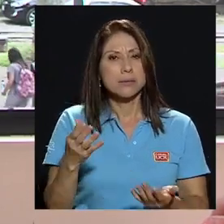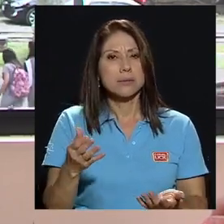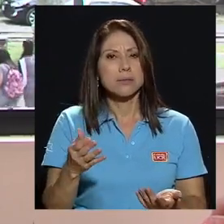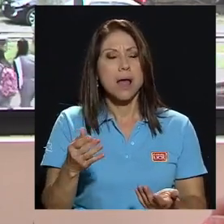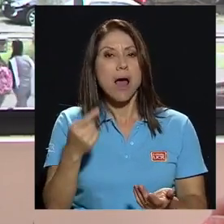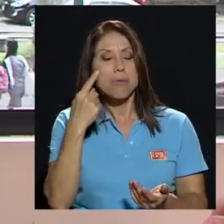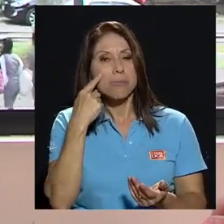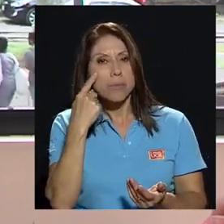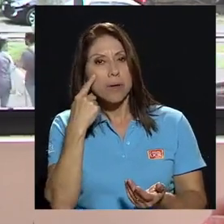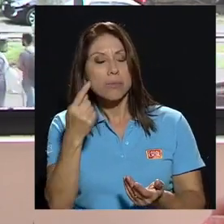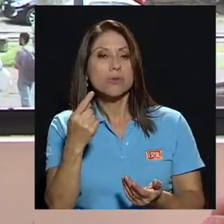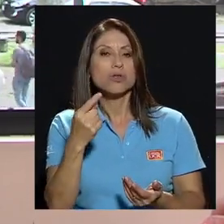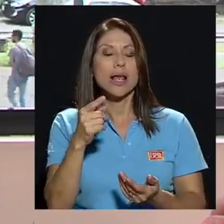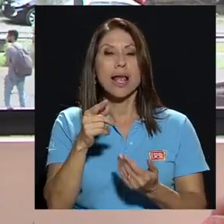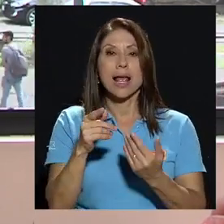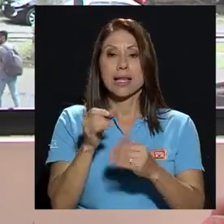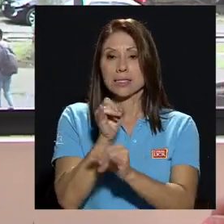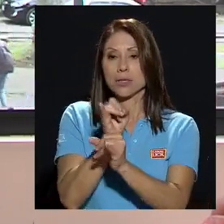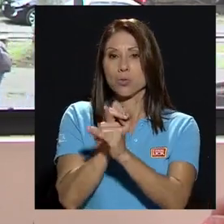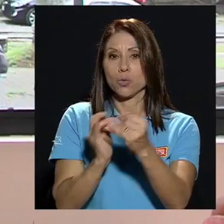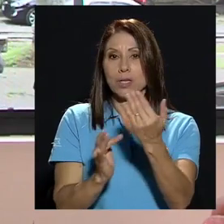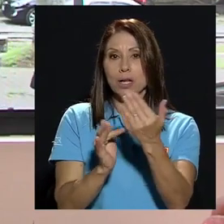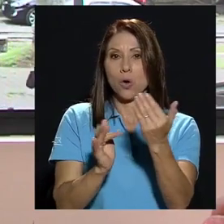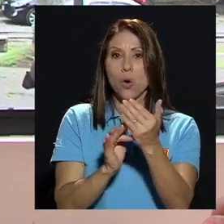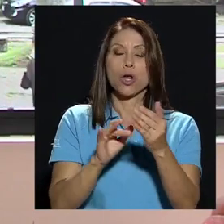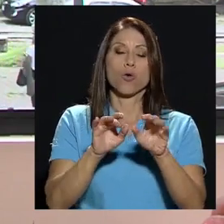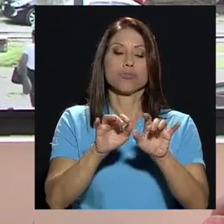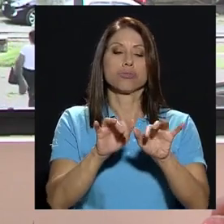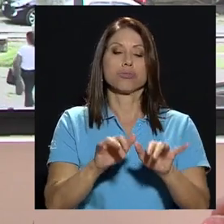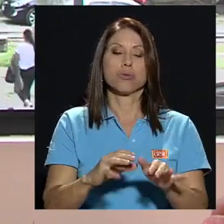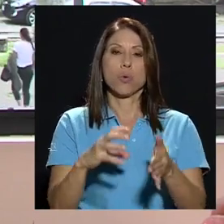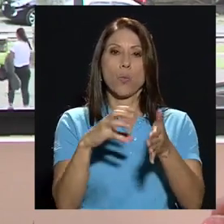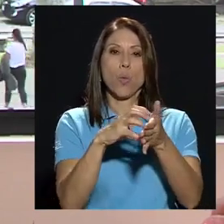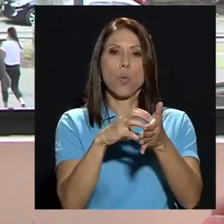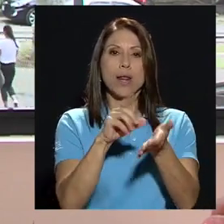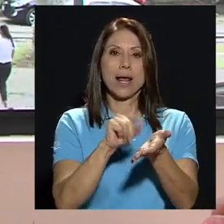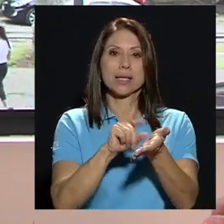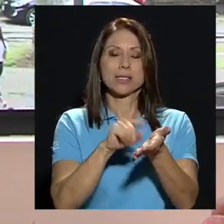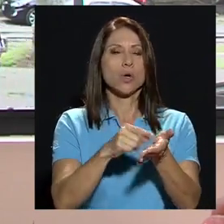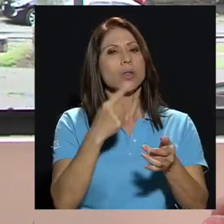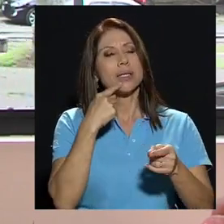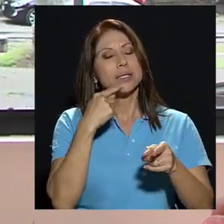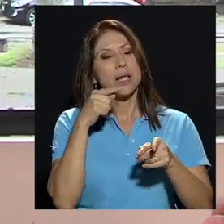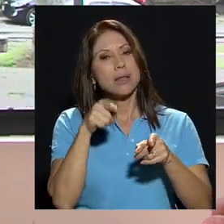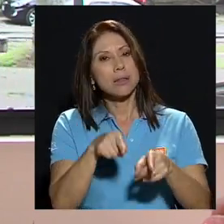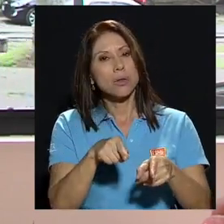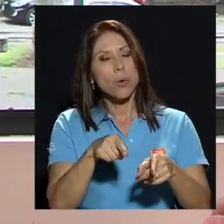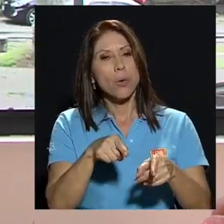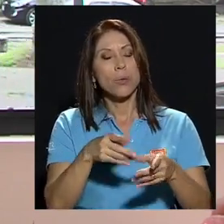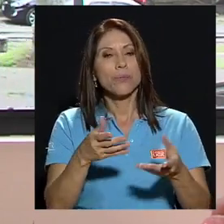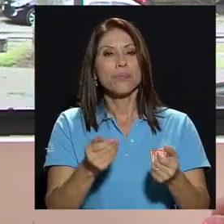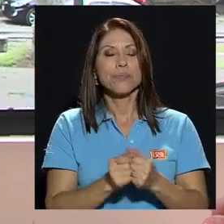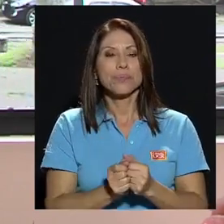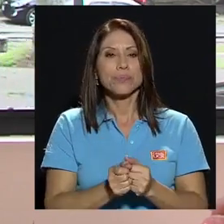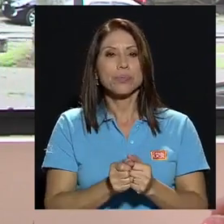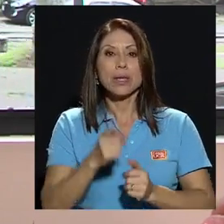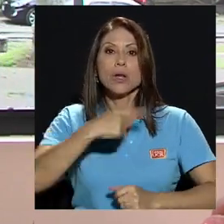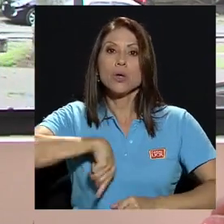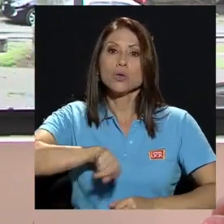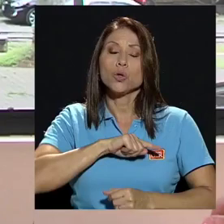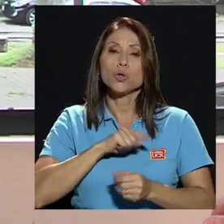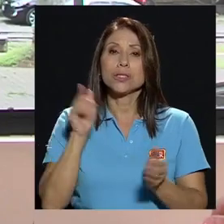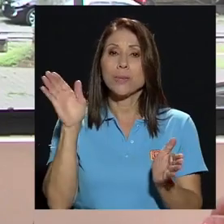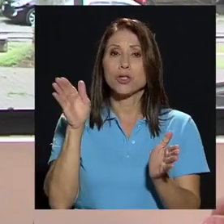publicación del TEC diciendo que estamos disminuyendo la